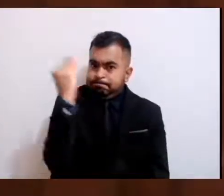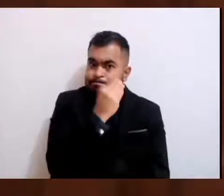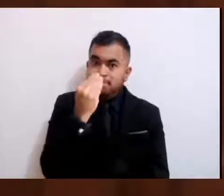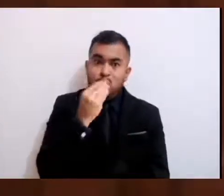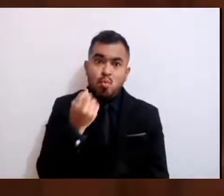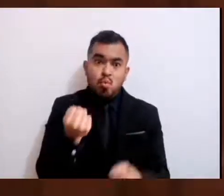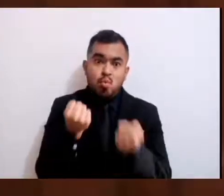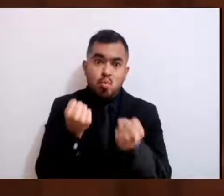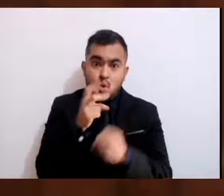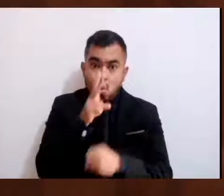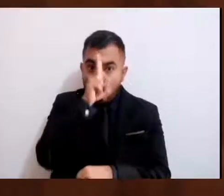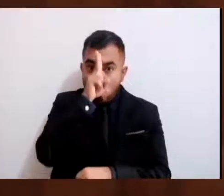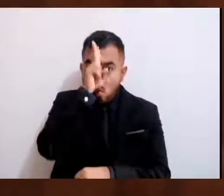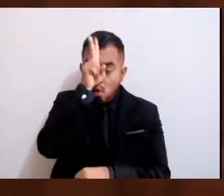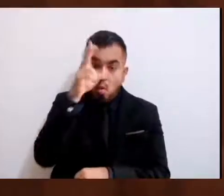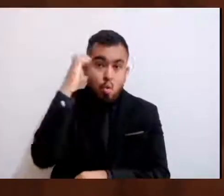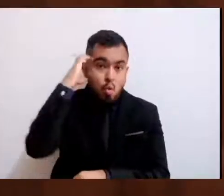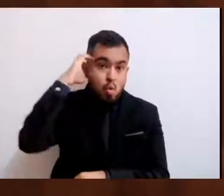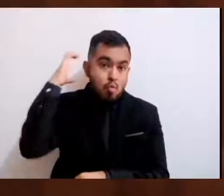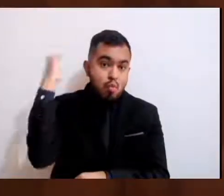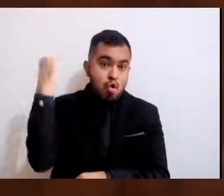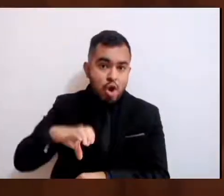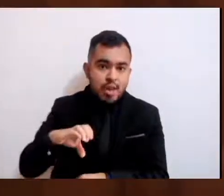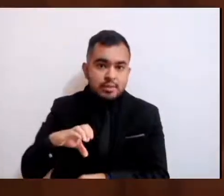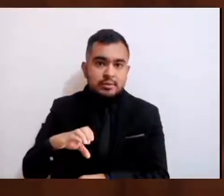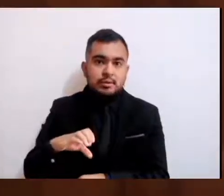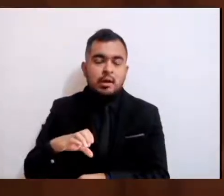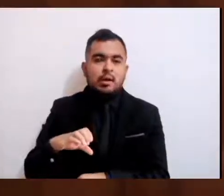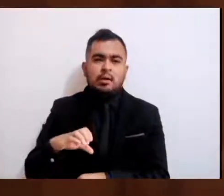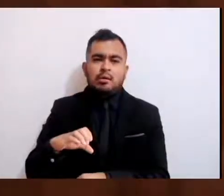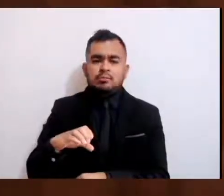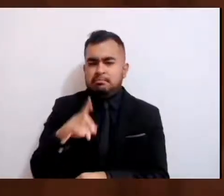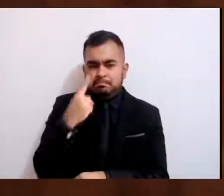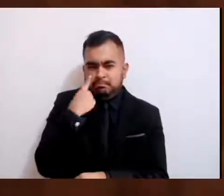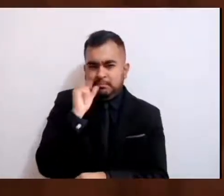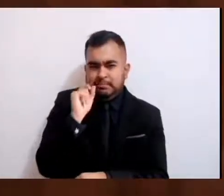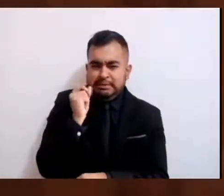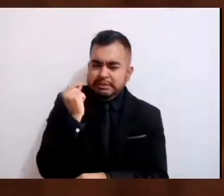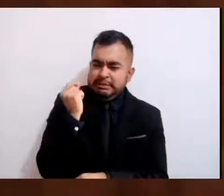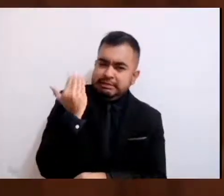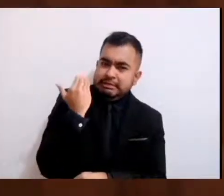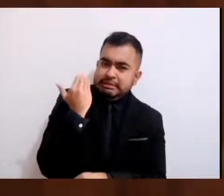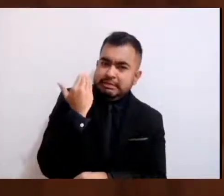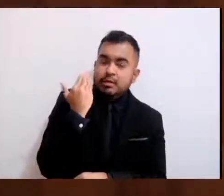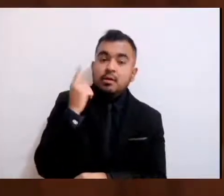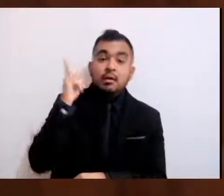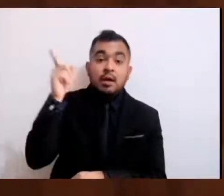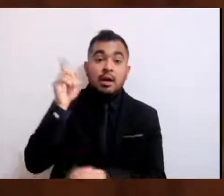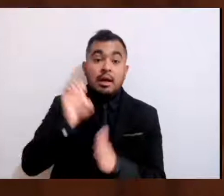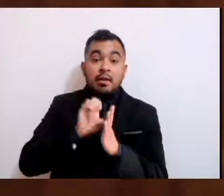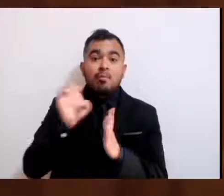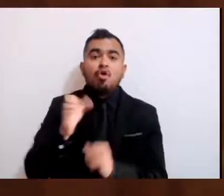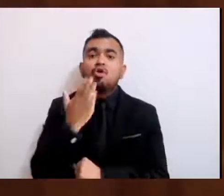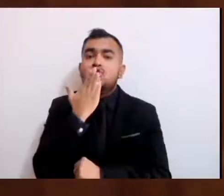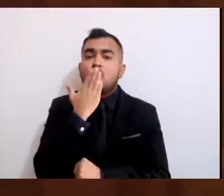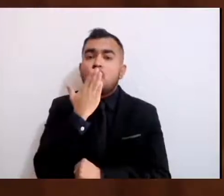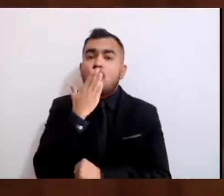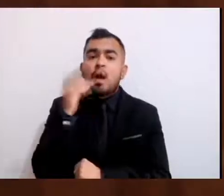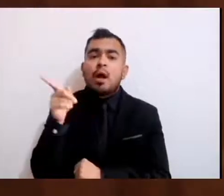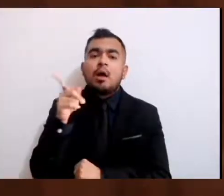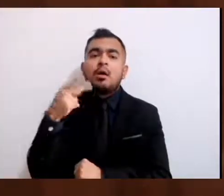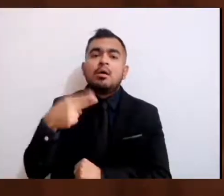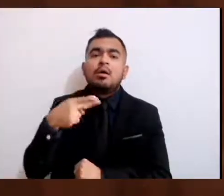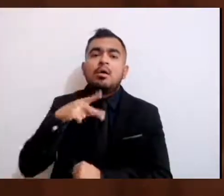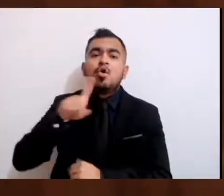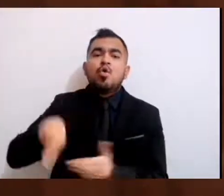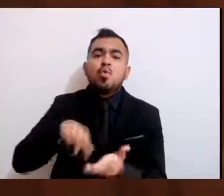no nos vamos muy lejos. Lo que pasó antier en Caborca, Sonora, lo que ha pasado en